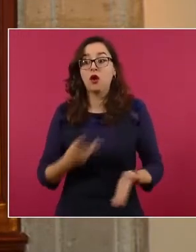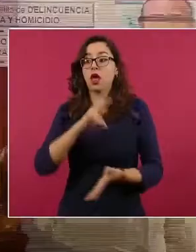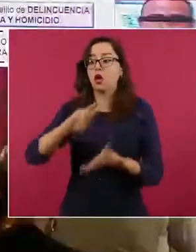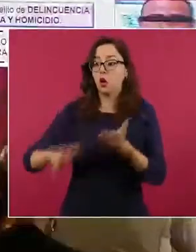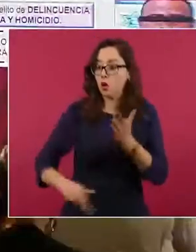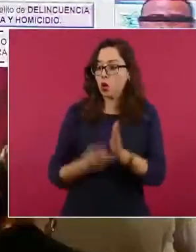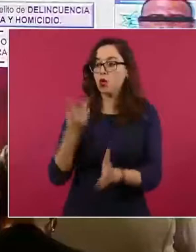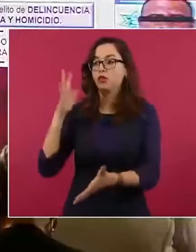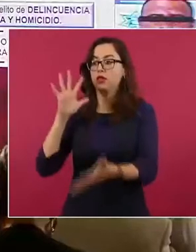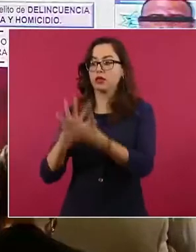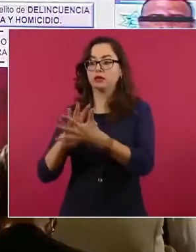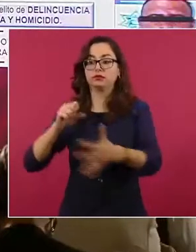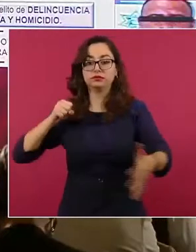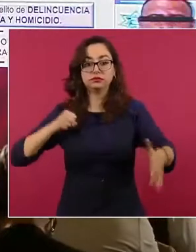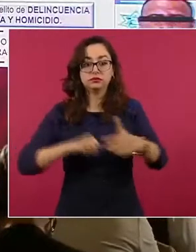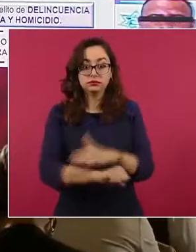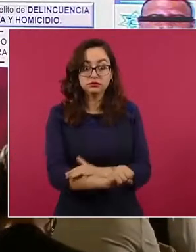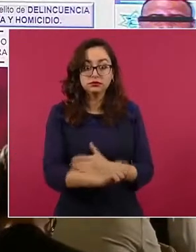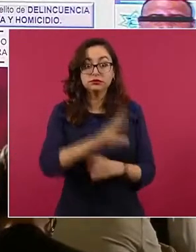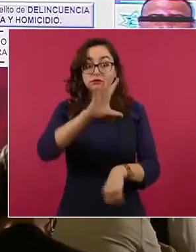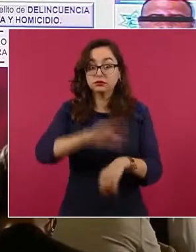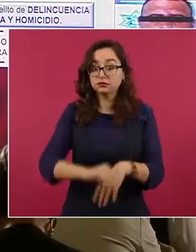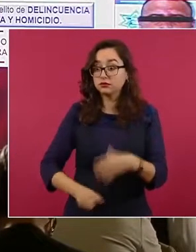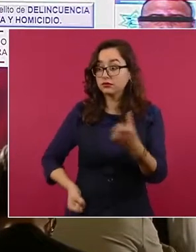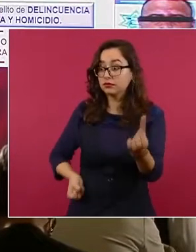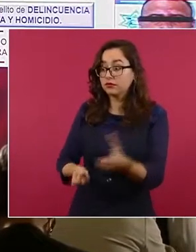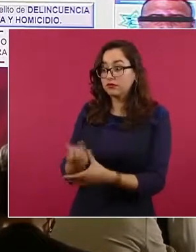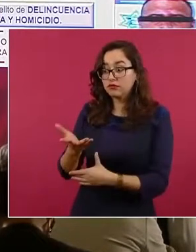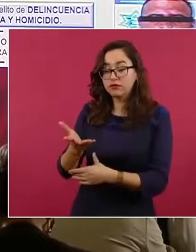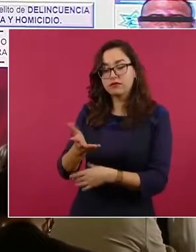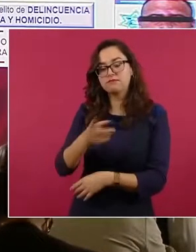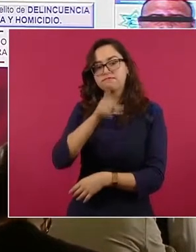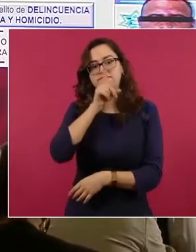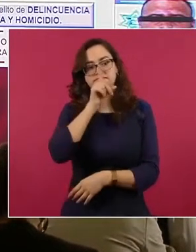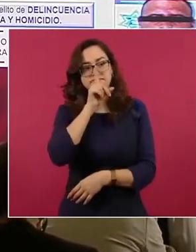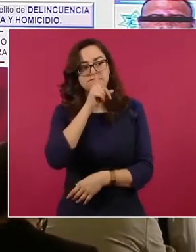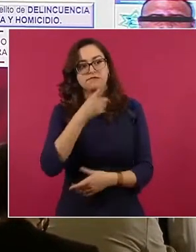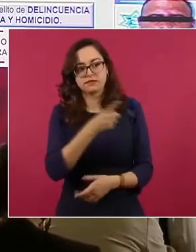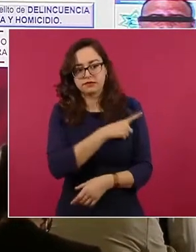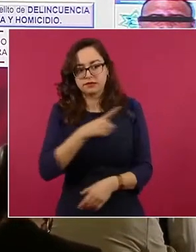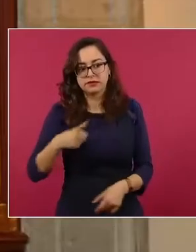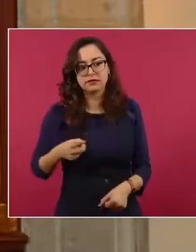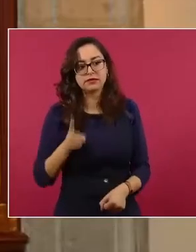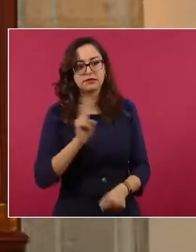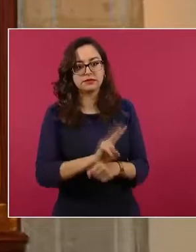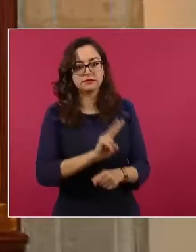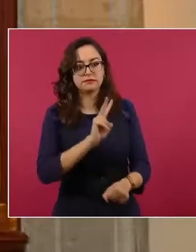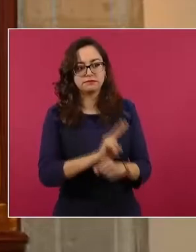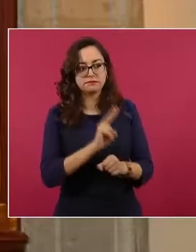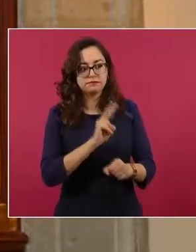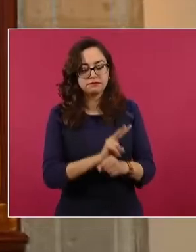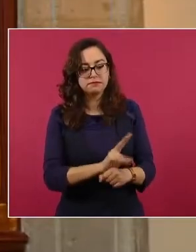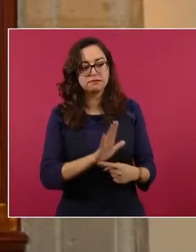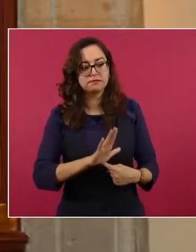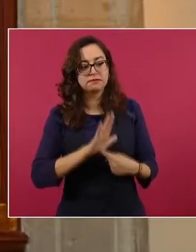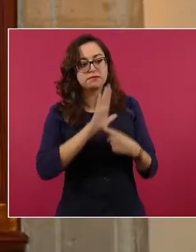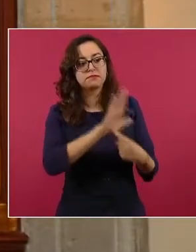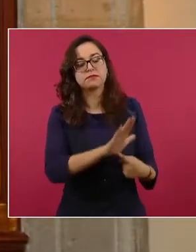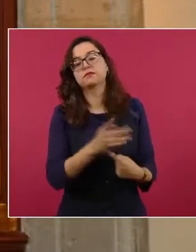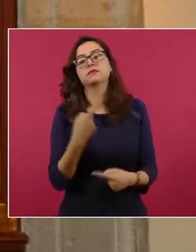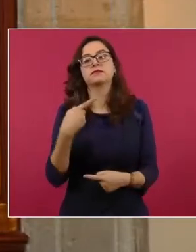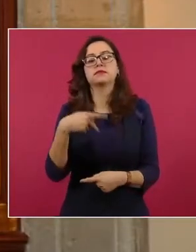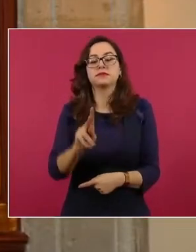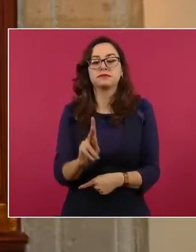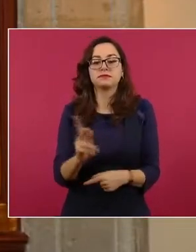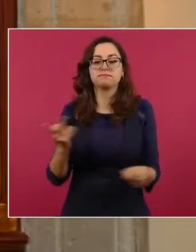se sustraiga de la acción de la justicia. Lo que queda claro es que hay desafortunadamente personas que, no obstante, ser